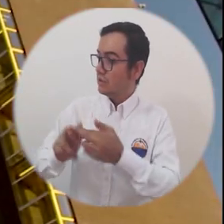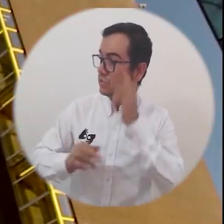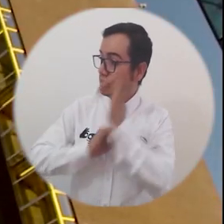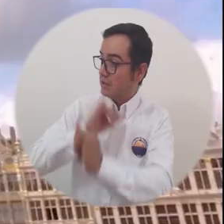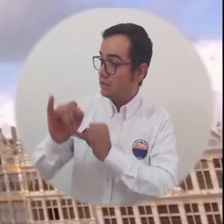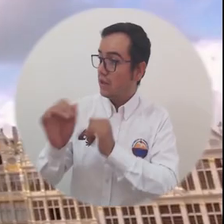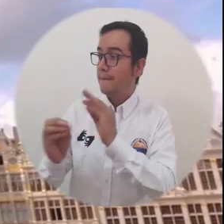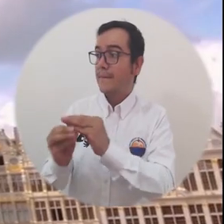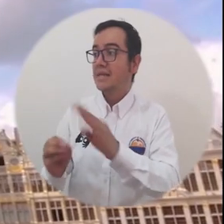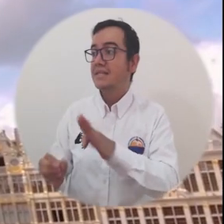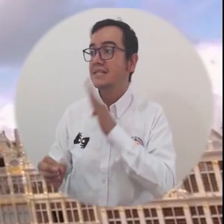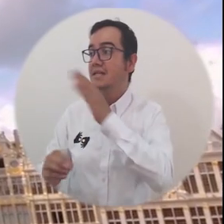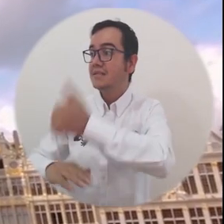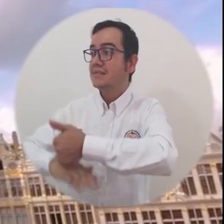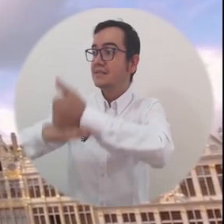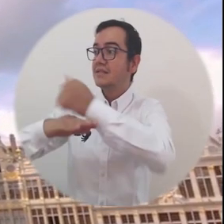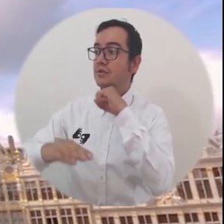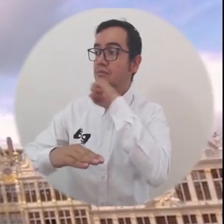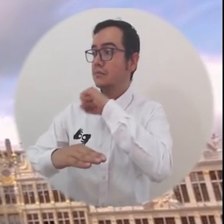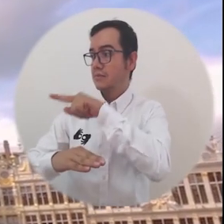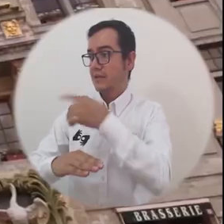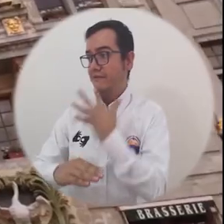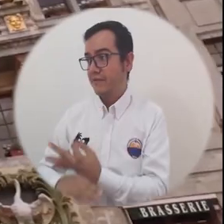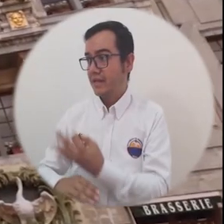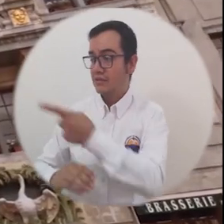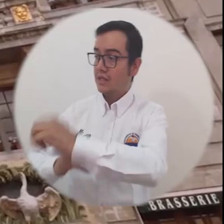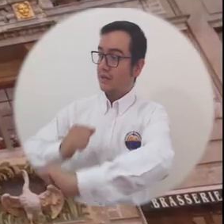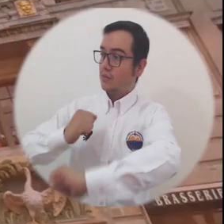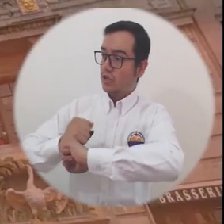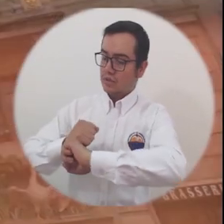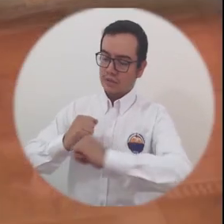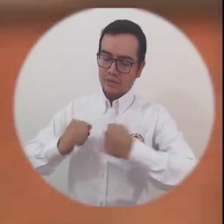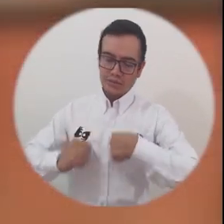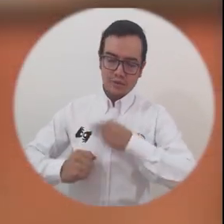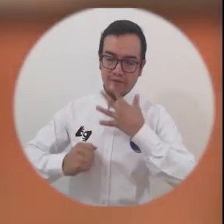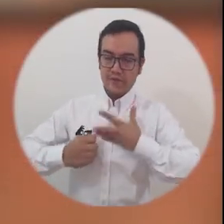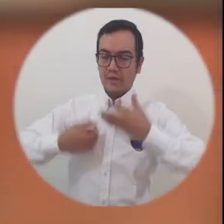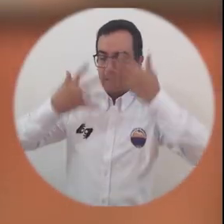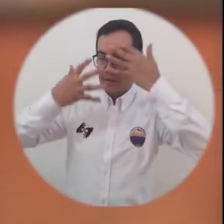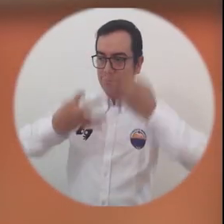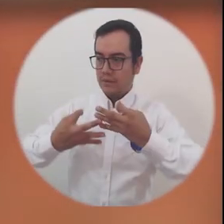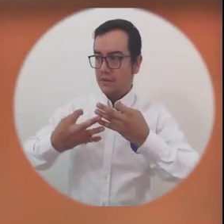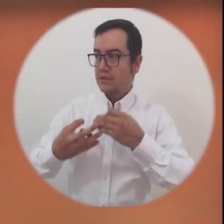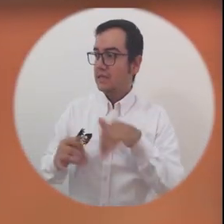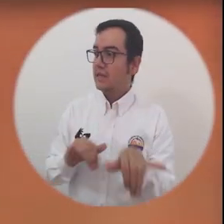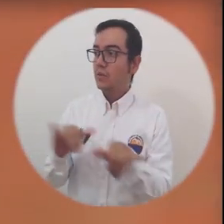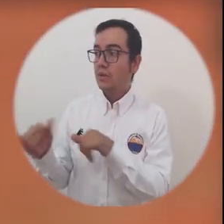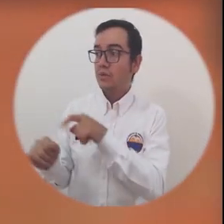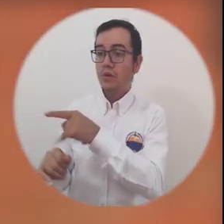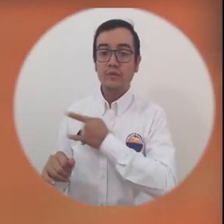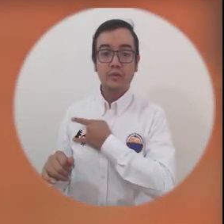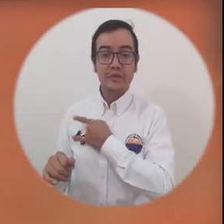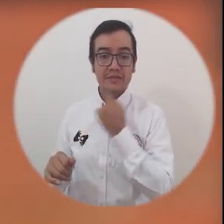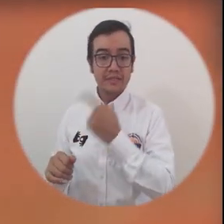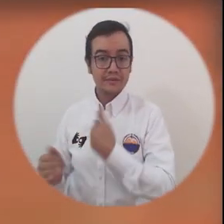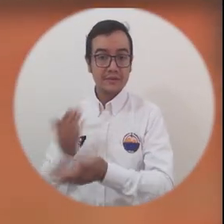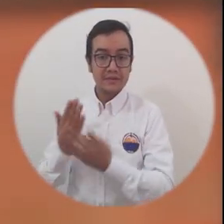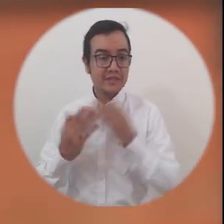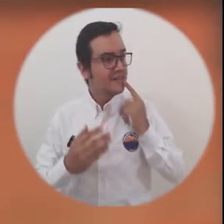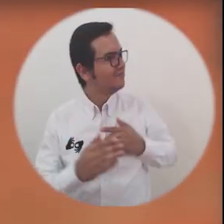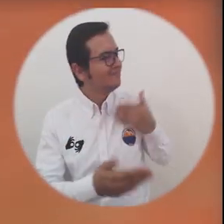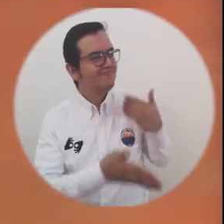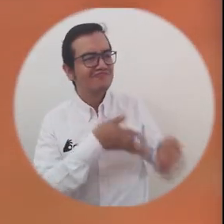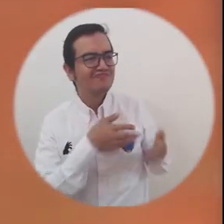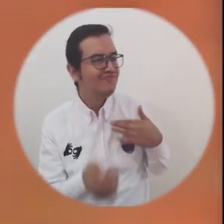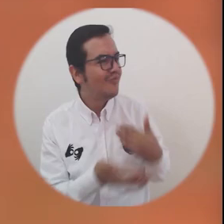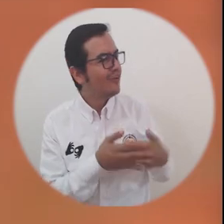nos dan un pequeño incentivo económico la verdad significa mucho el hecho que la universidad esté presente diciendo no importa que estamos para ustedes chicos sin